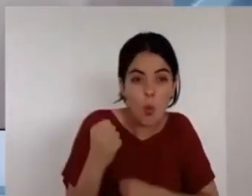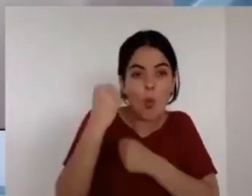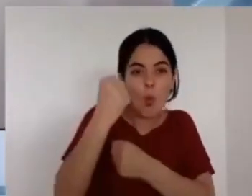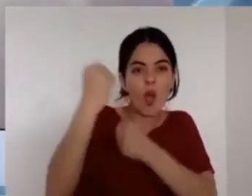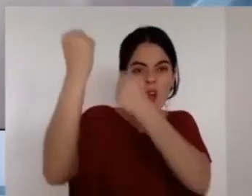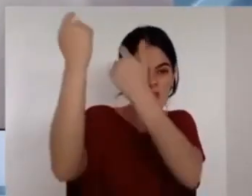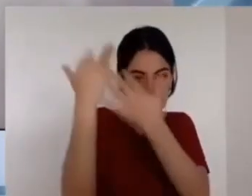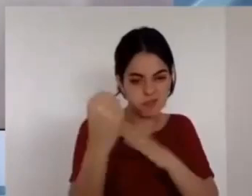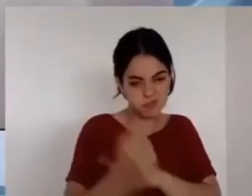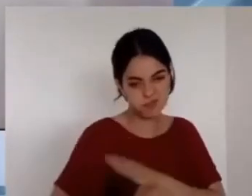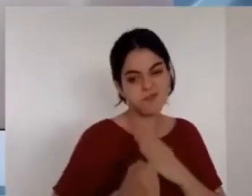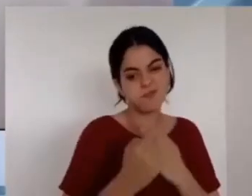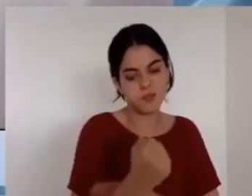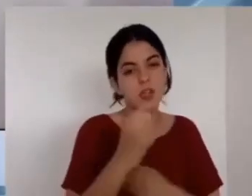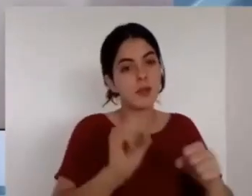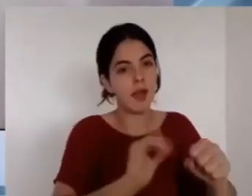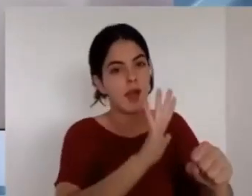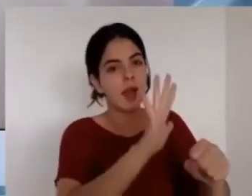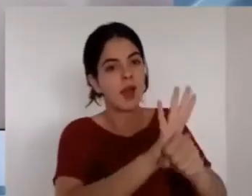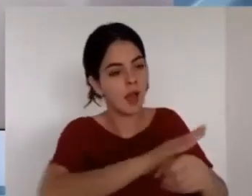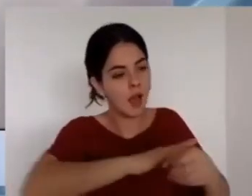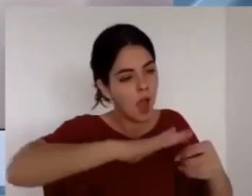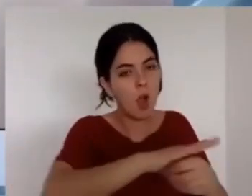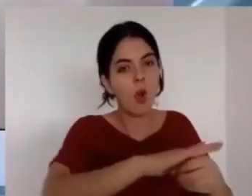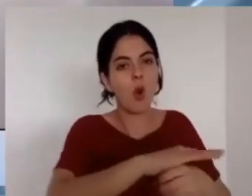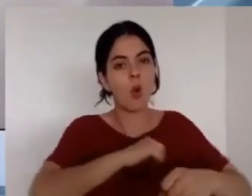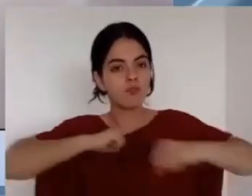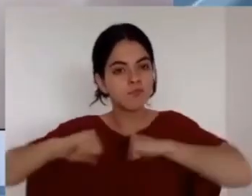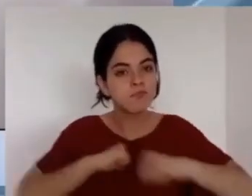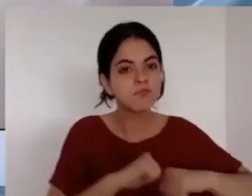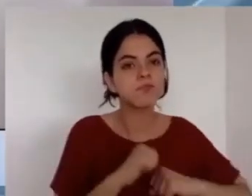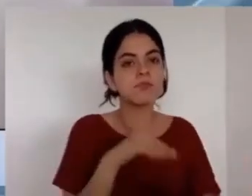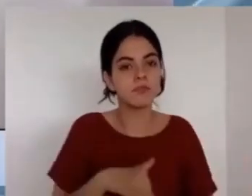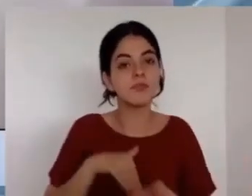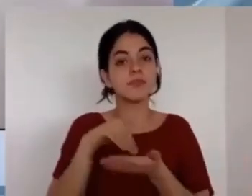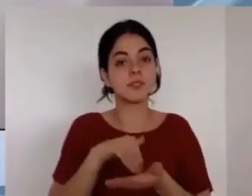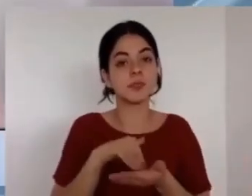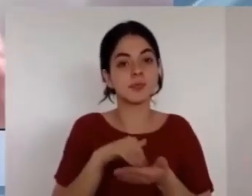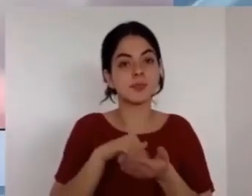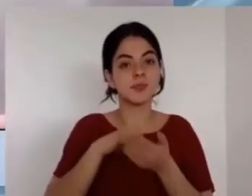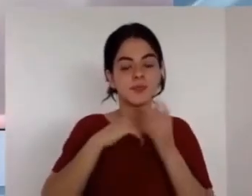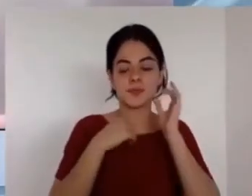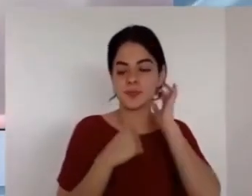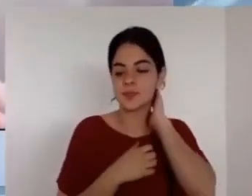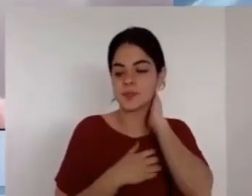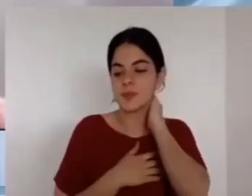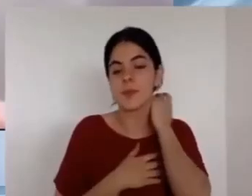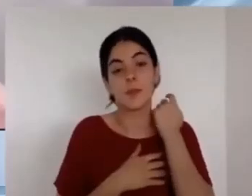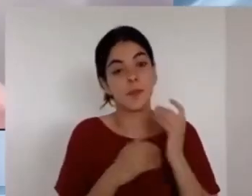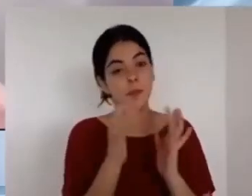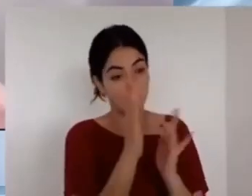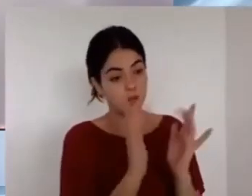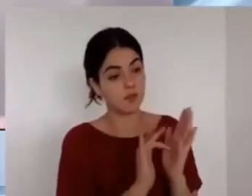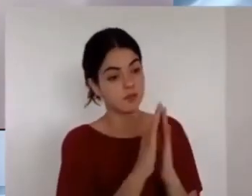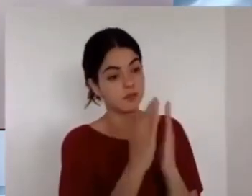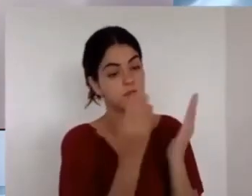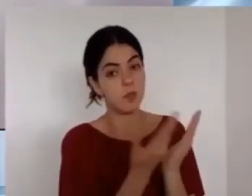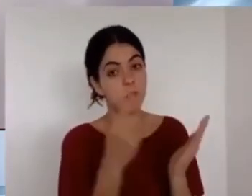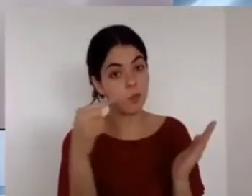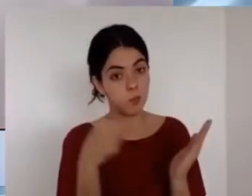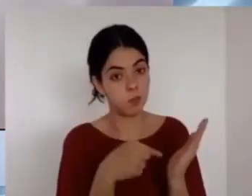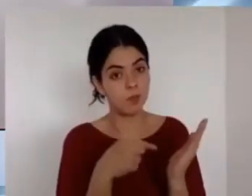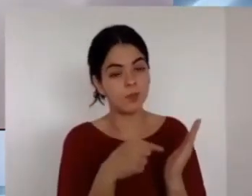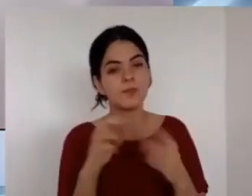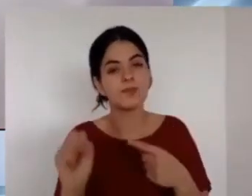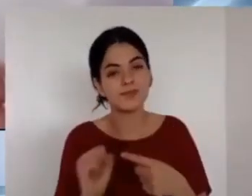El primer sí, el primer sí está relacionado con tres circunstancias adversas.